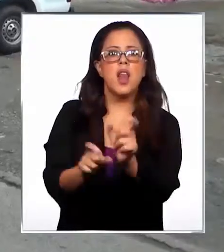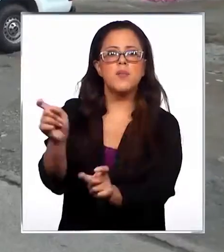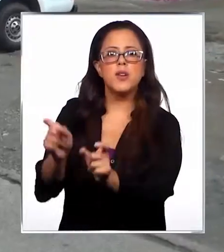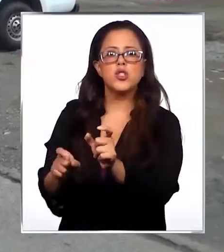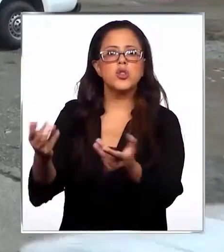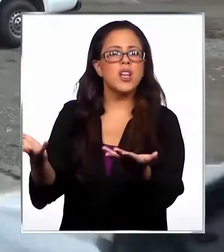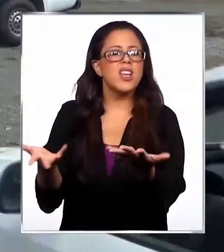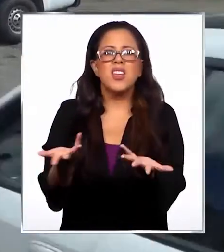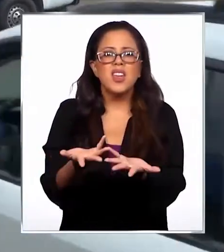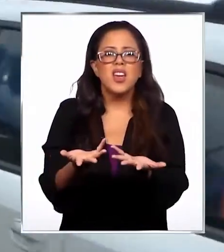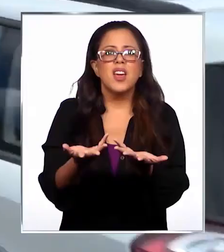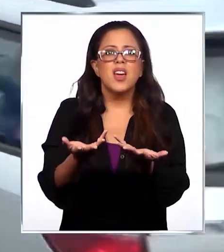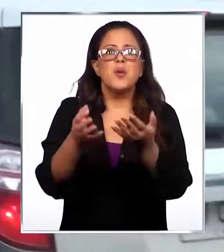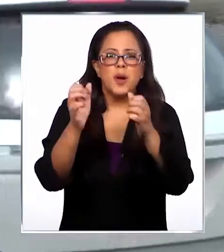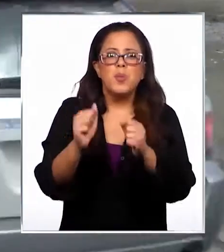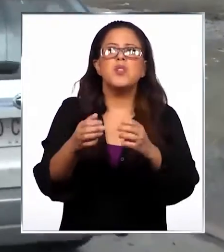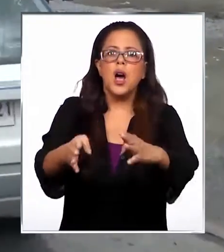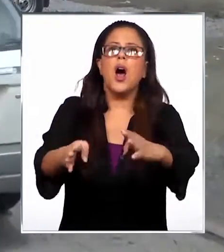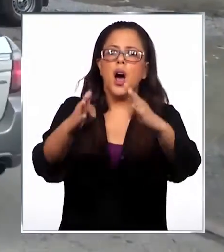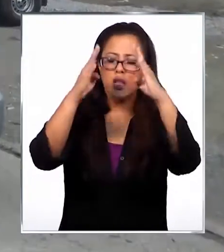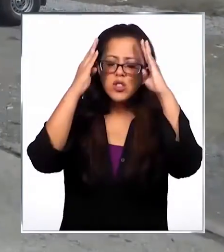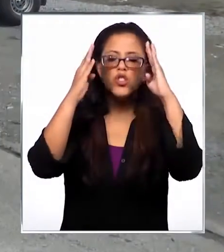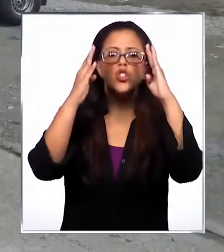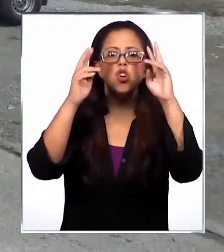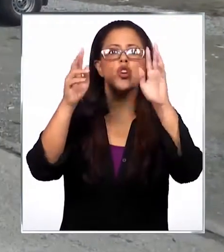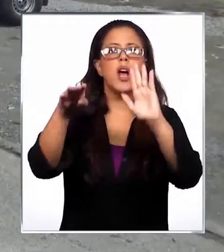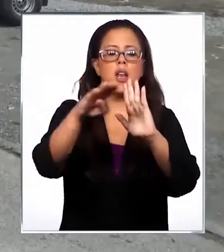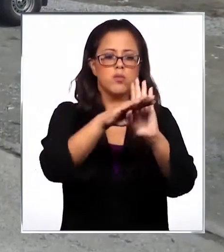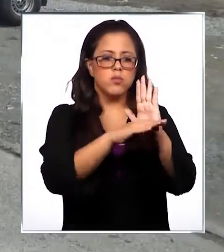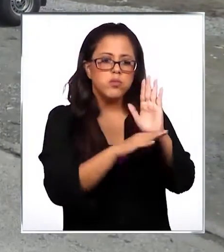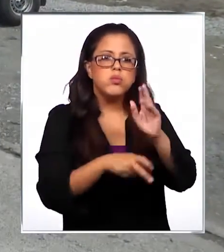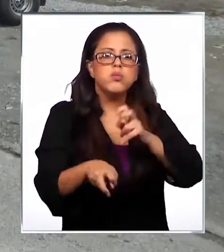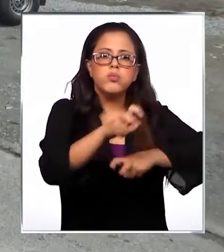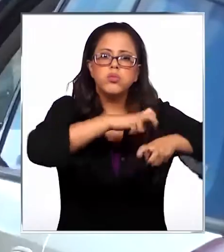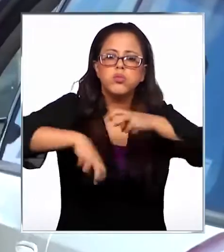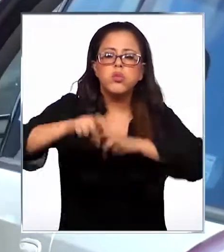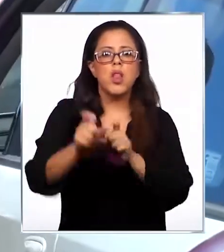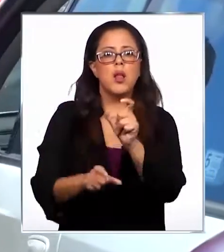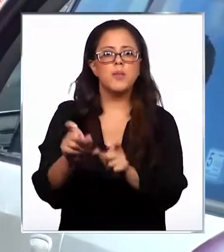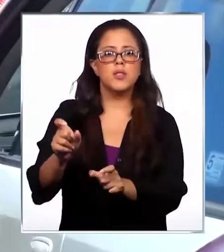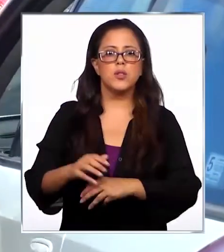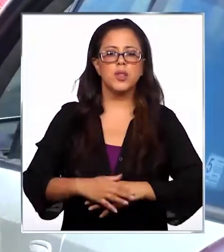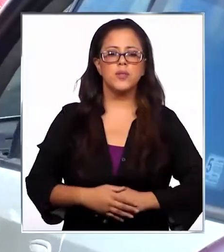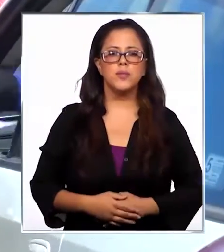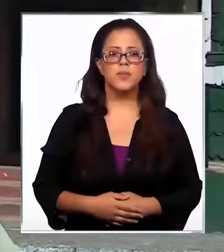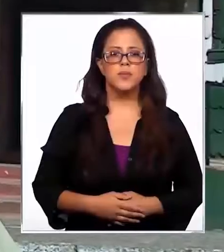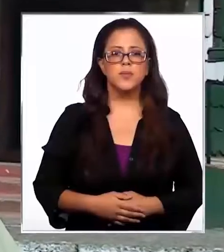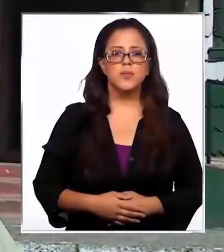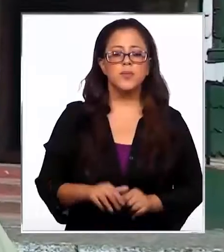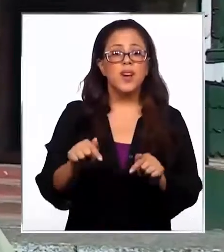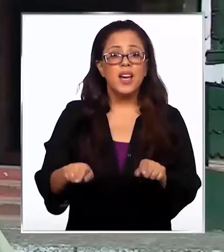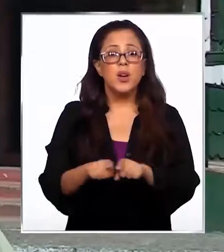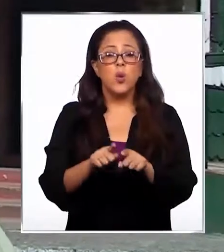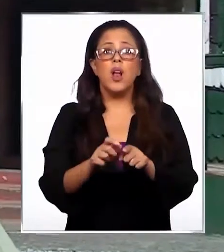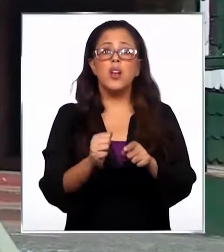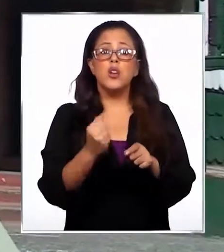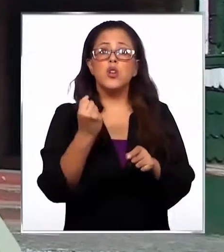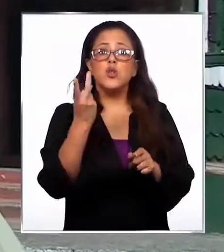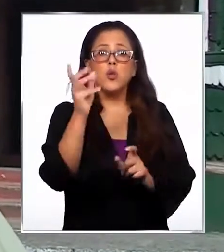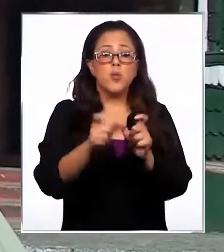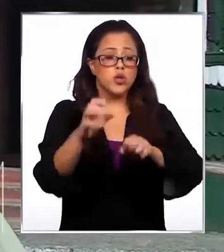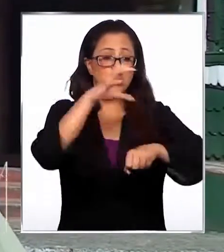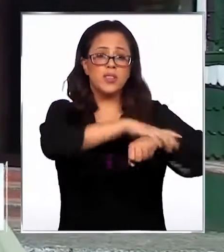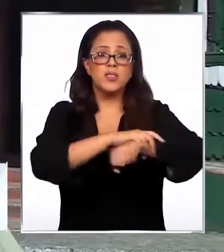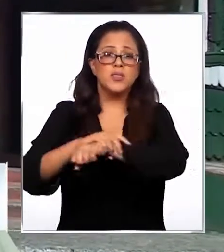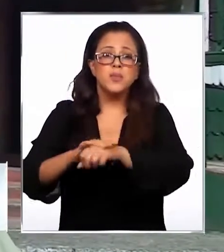para atender las medidas restrictivas en el desplazamiento de las personas. Si bien es cierto, hemos tenido un número importante